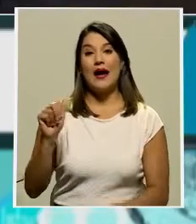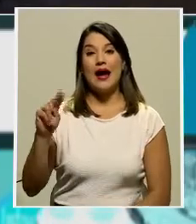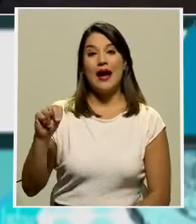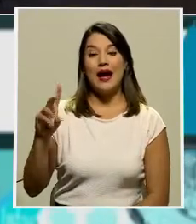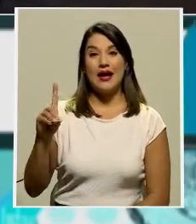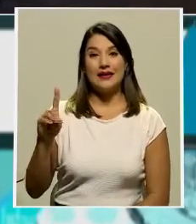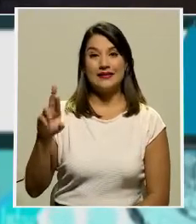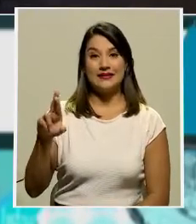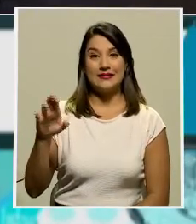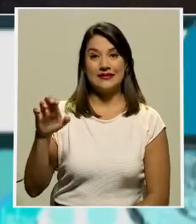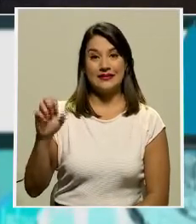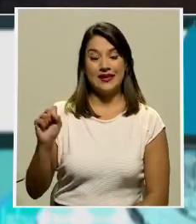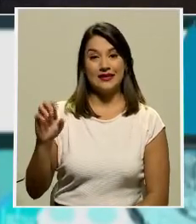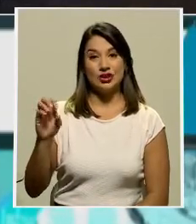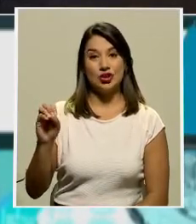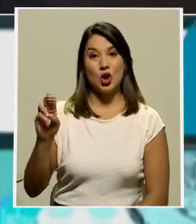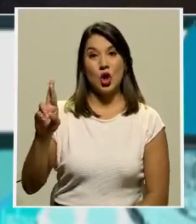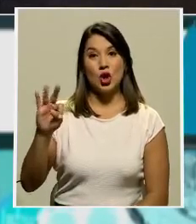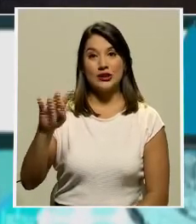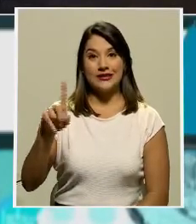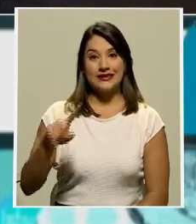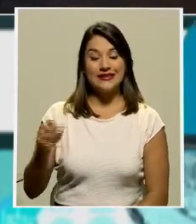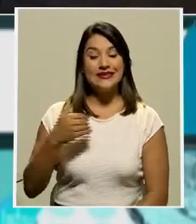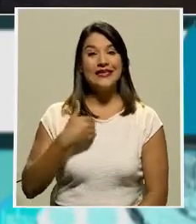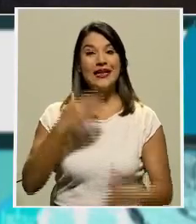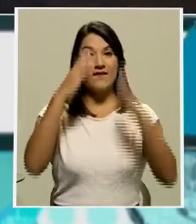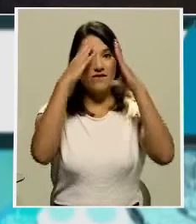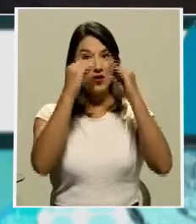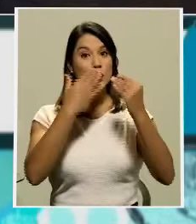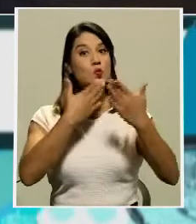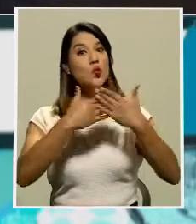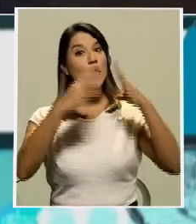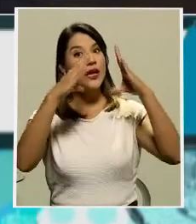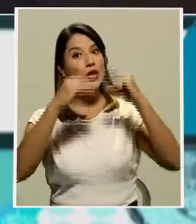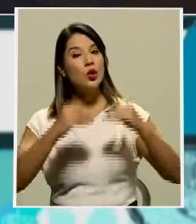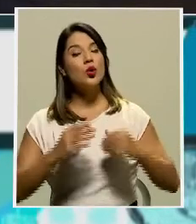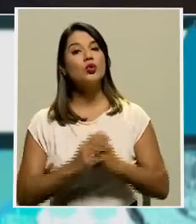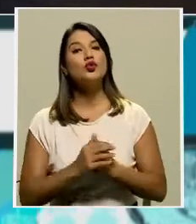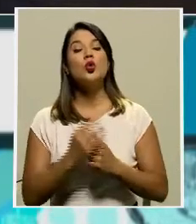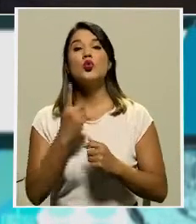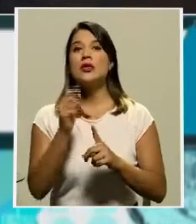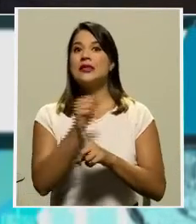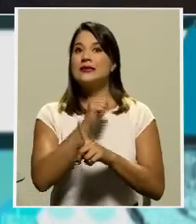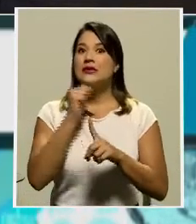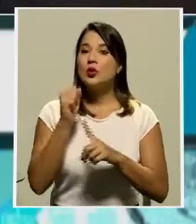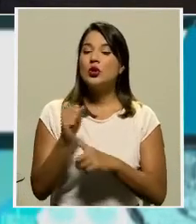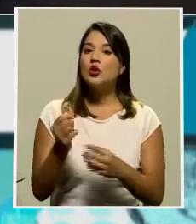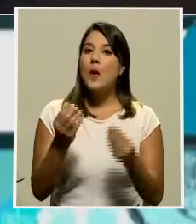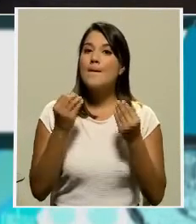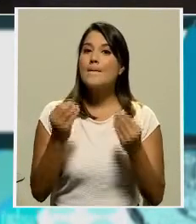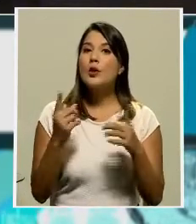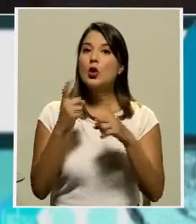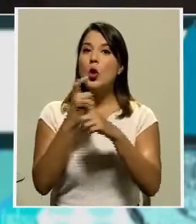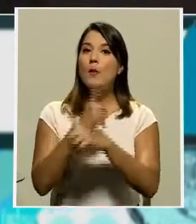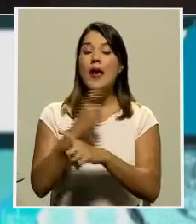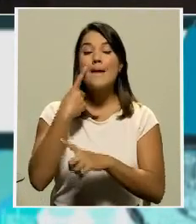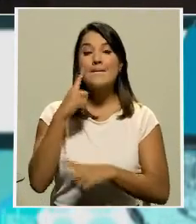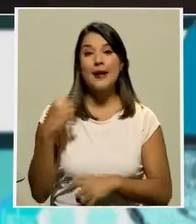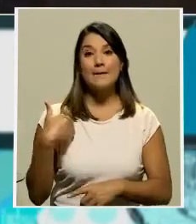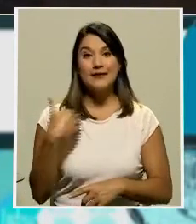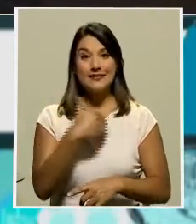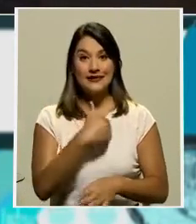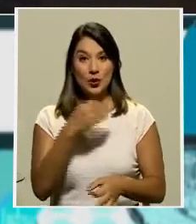preparó esta información. Buenas noches Andrés, una encrucijada muy compleja para el Ministerio de Justicia.